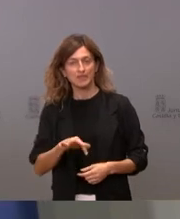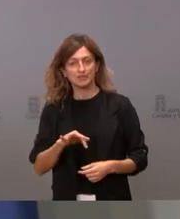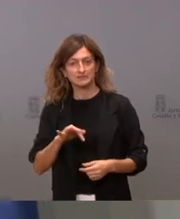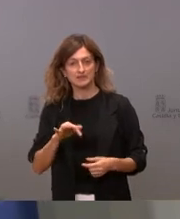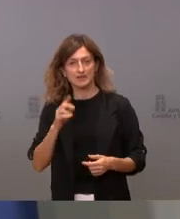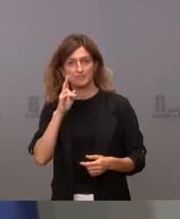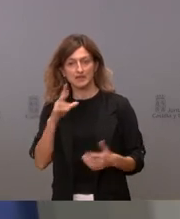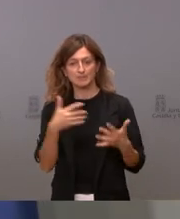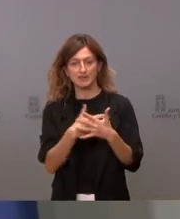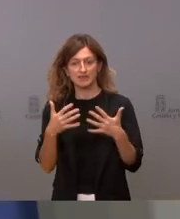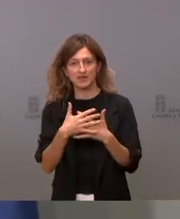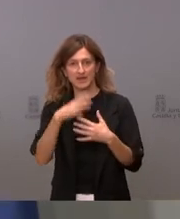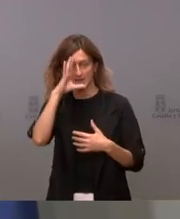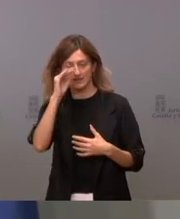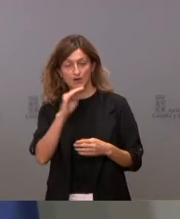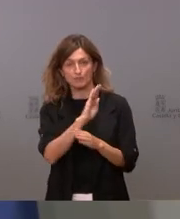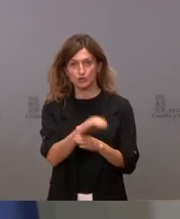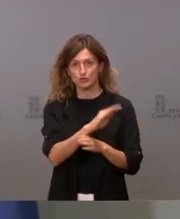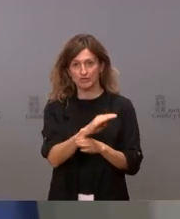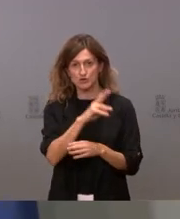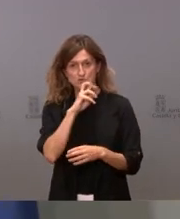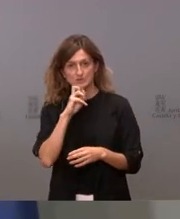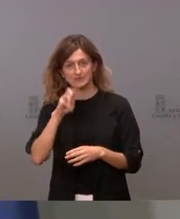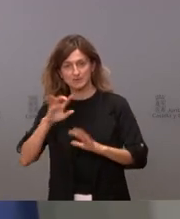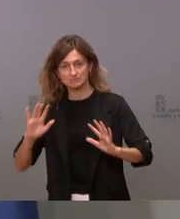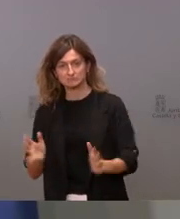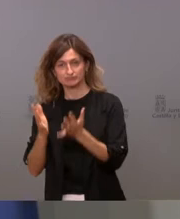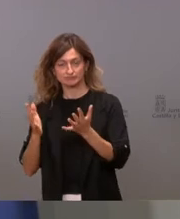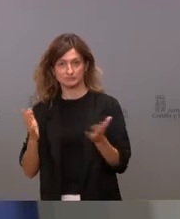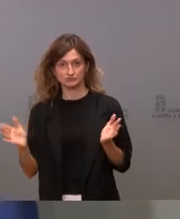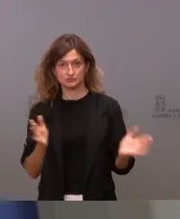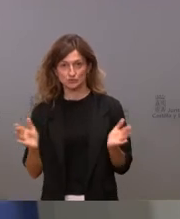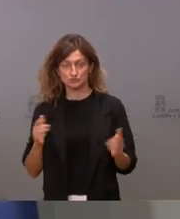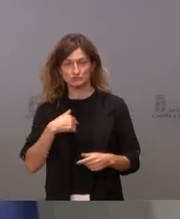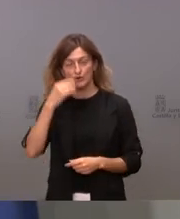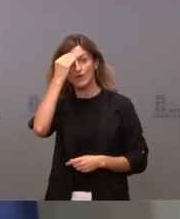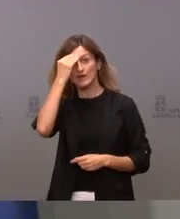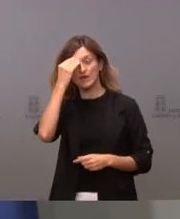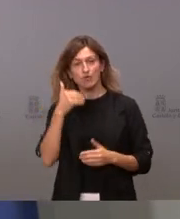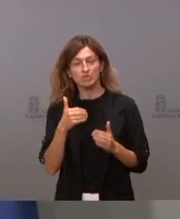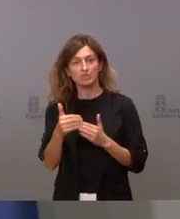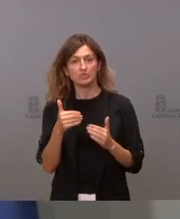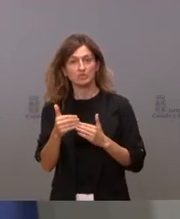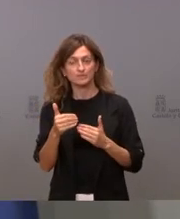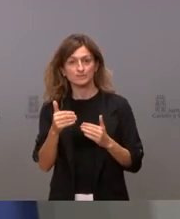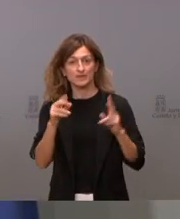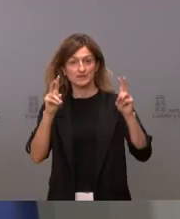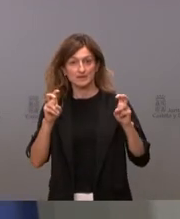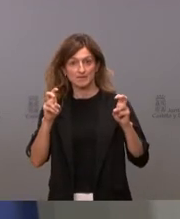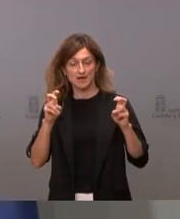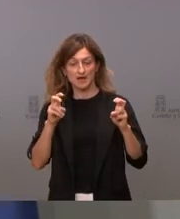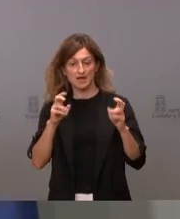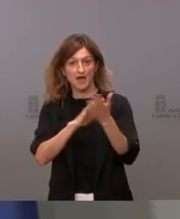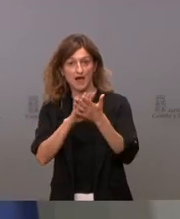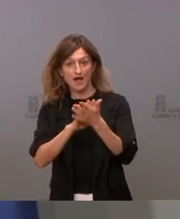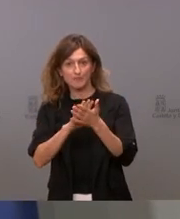inteligencia las dos cosas, la protección y la incentivación. Y eso es lo que yo creo que entra en cuestión cuando se